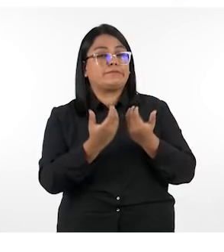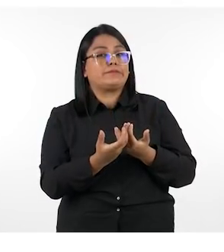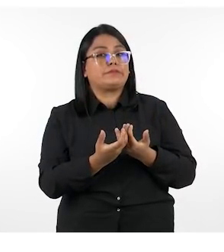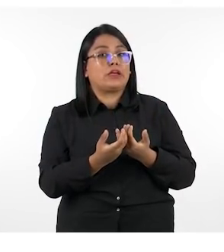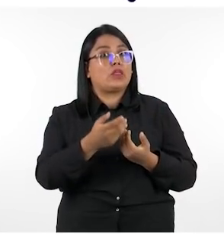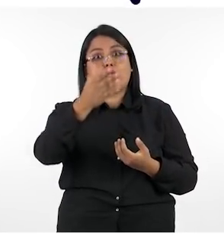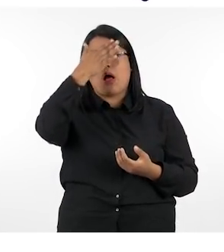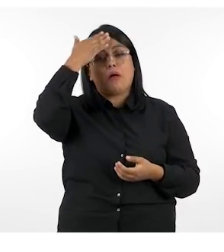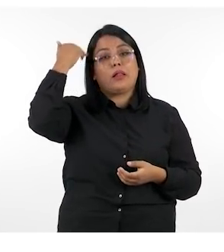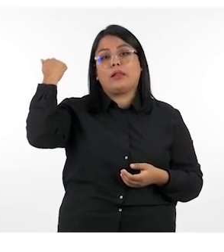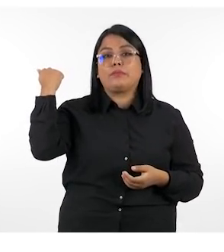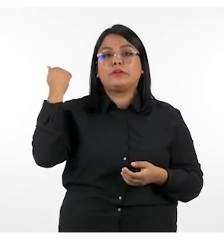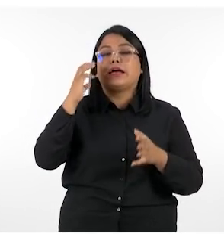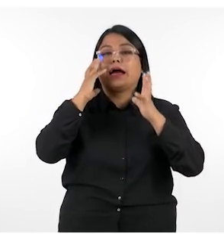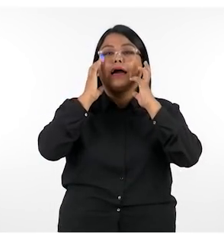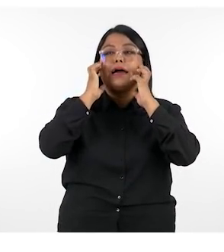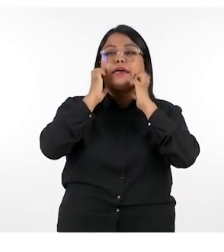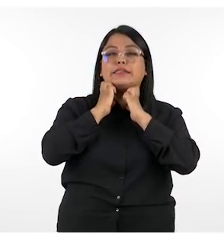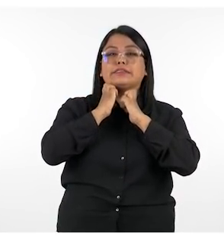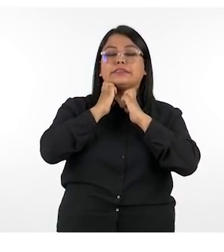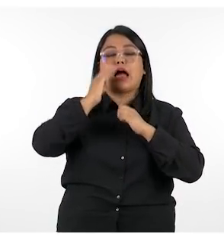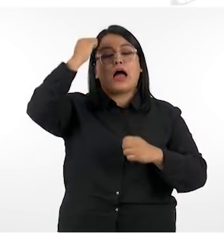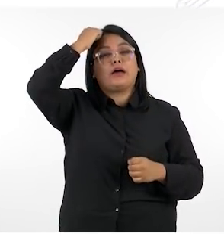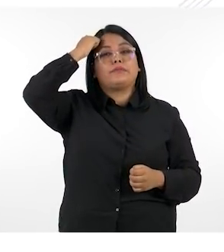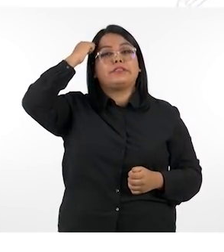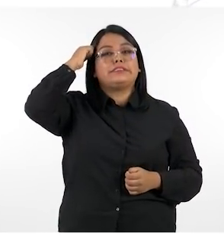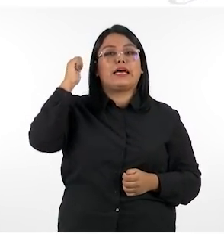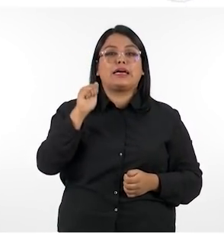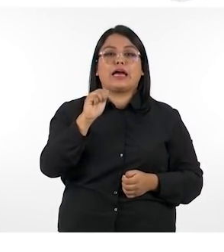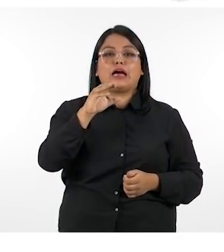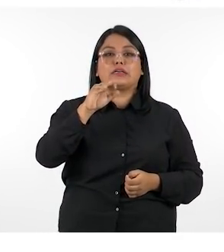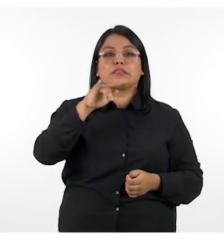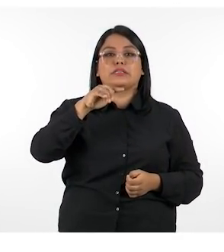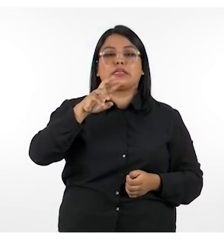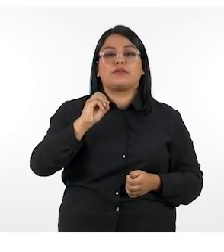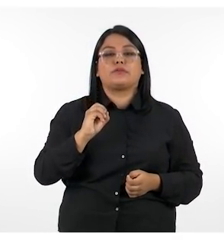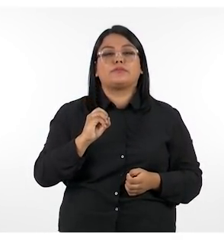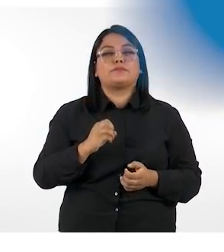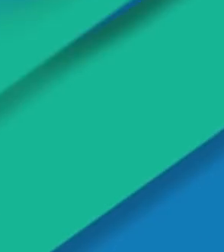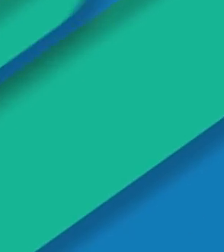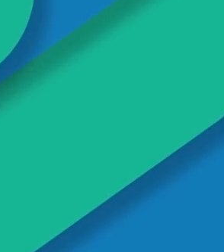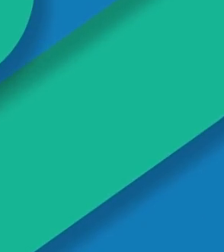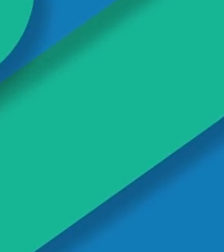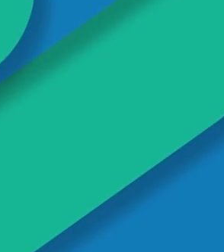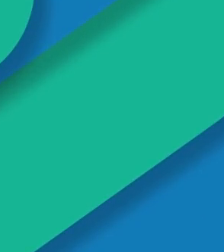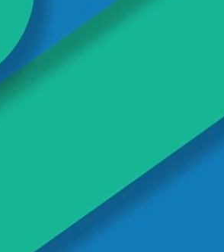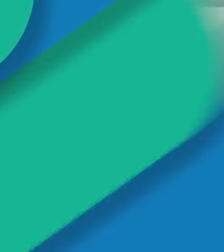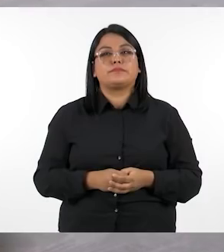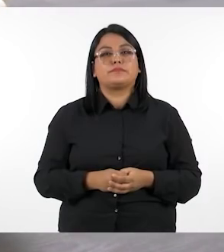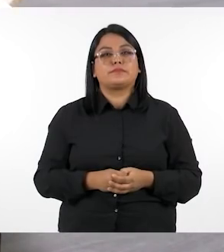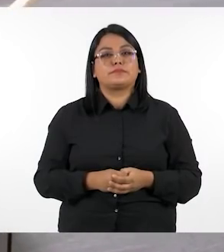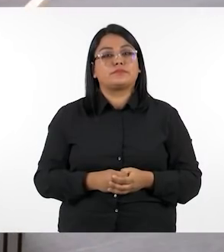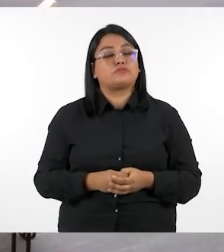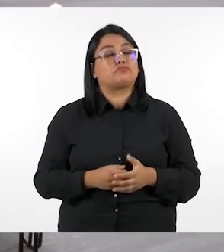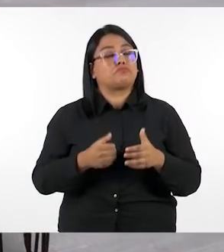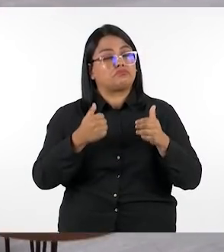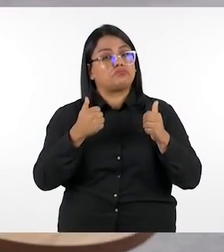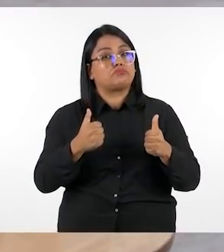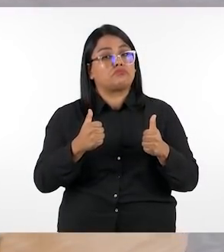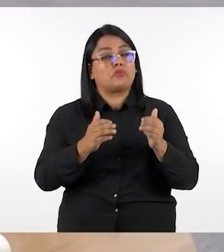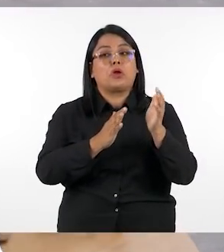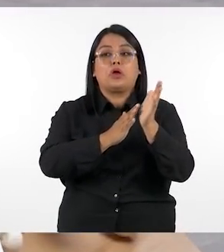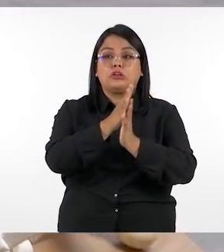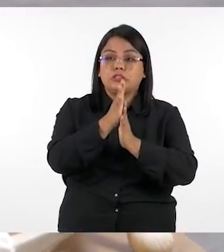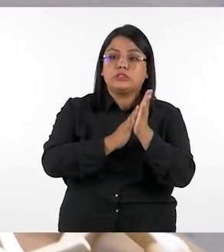desarrollo de una clase y no se olviden de garantizar el aprendizaje activo mira